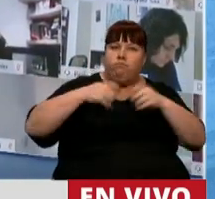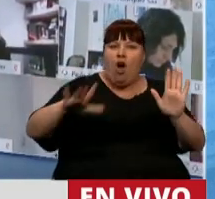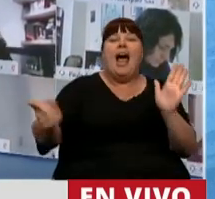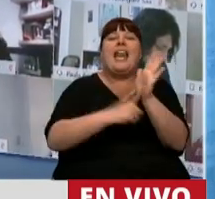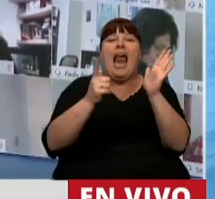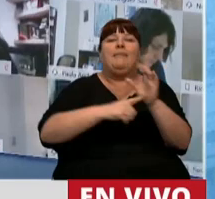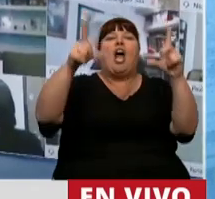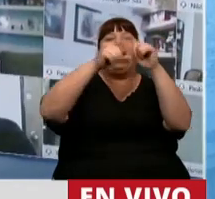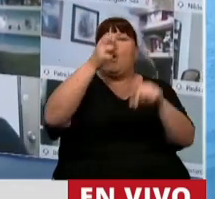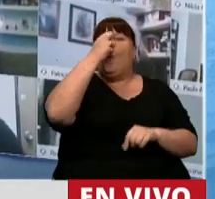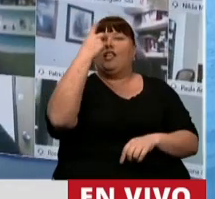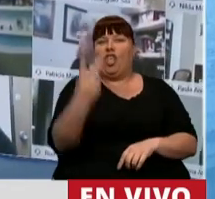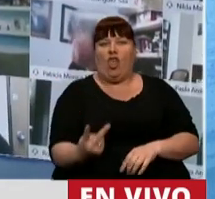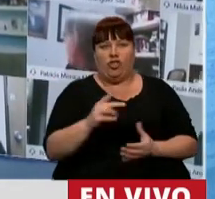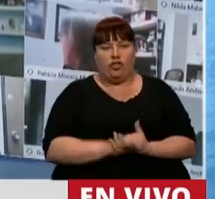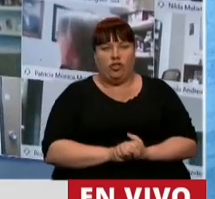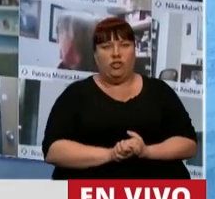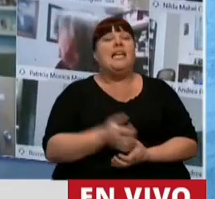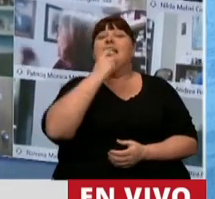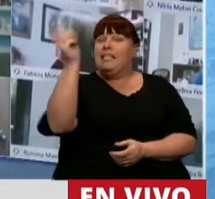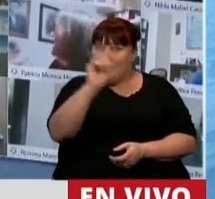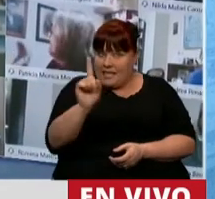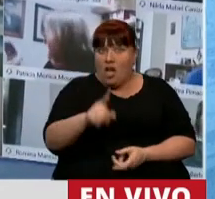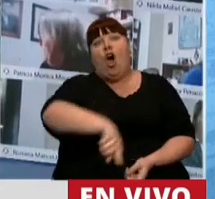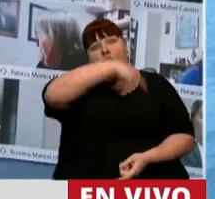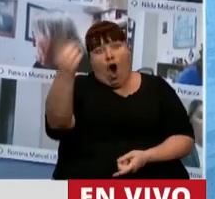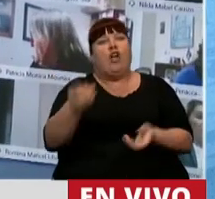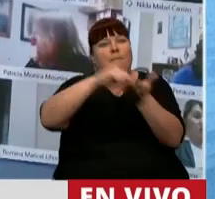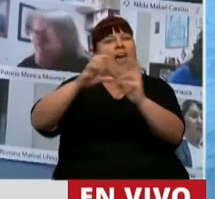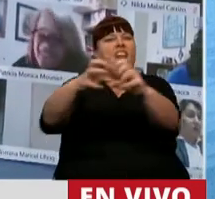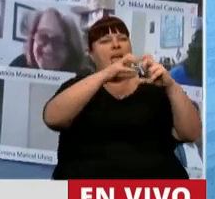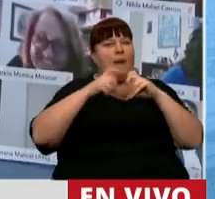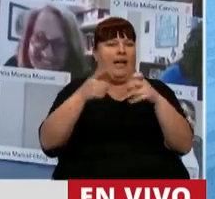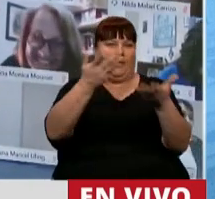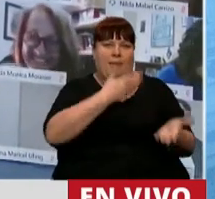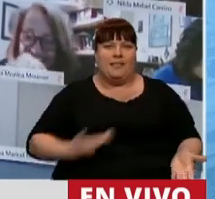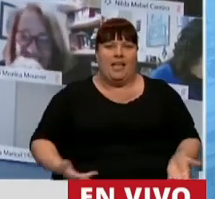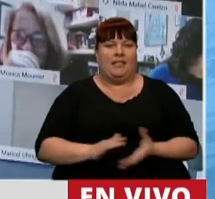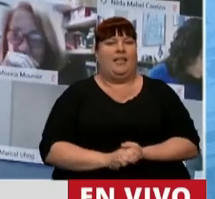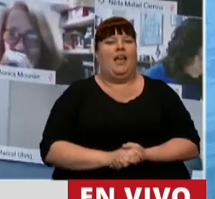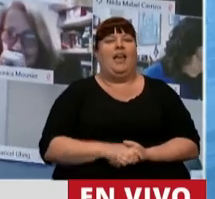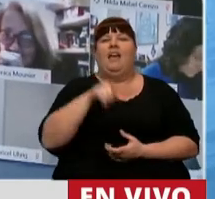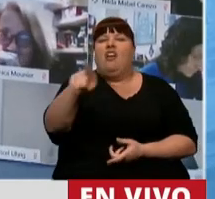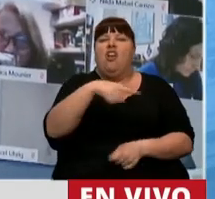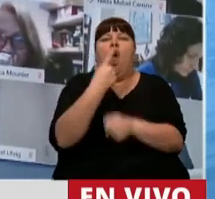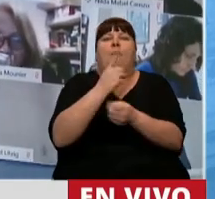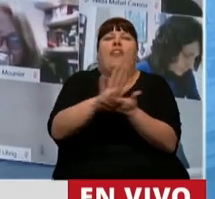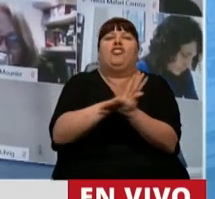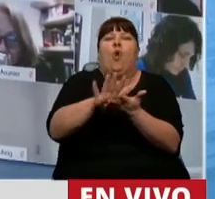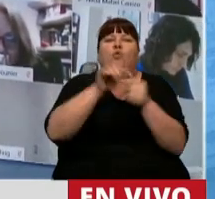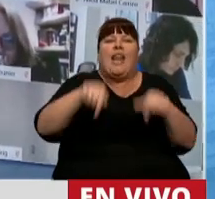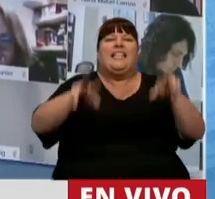reglamento, artículo 22. Y si no, de otro debate, señor Presidente. No ha sido capaz de